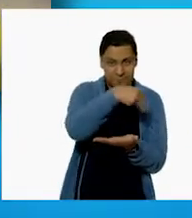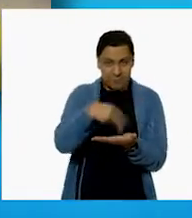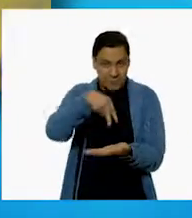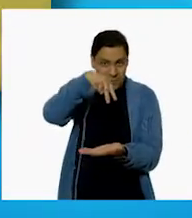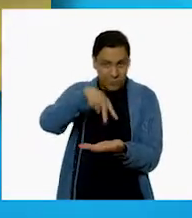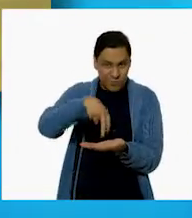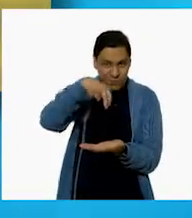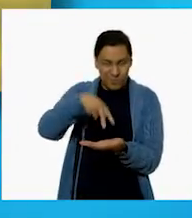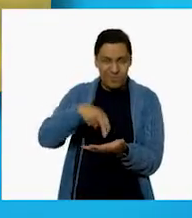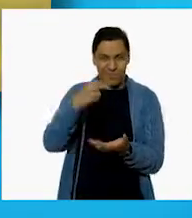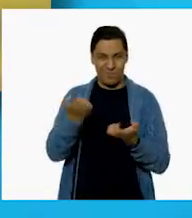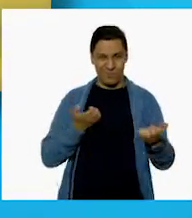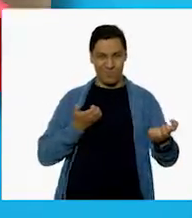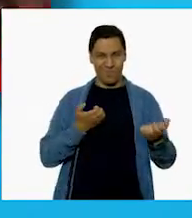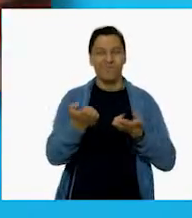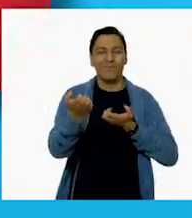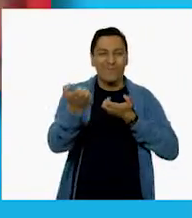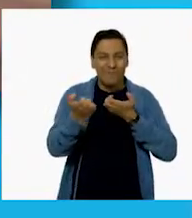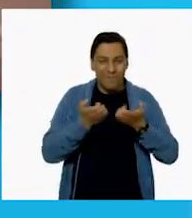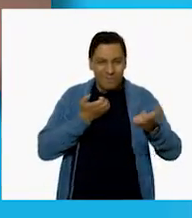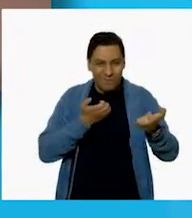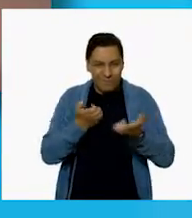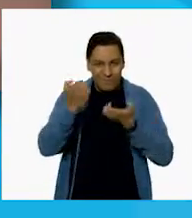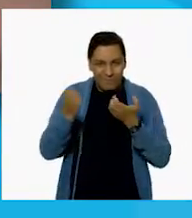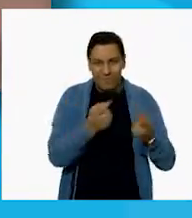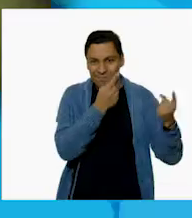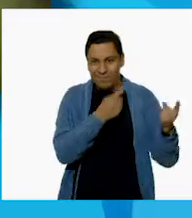Saltar y ejercitarse.